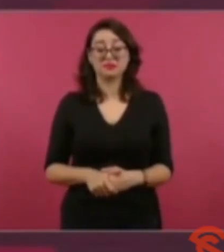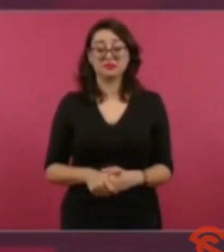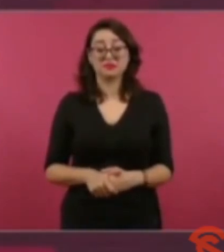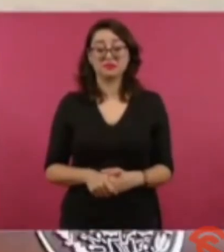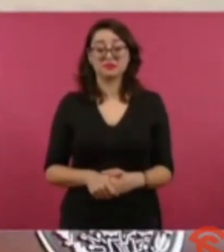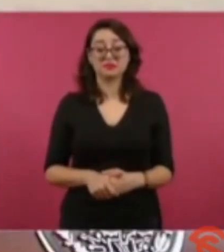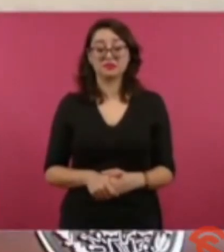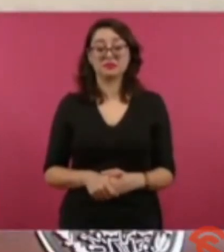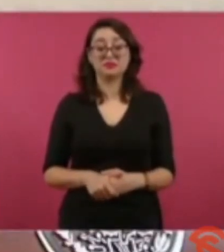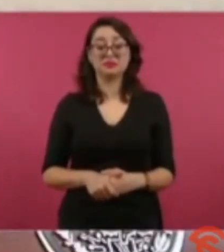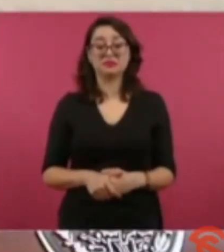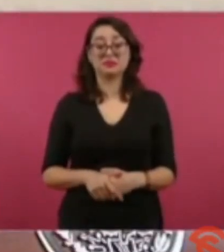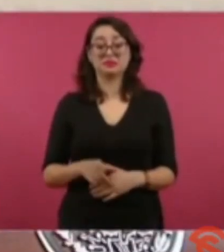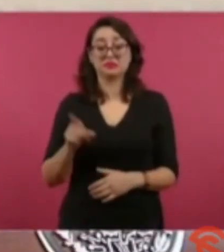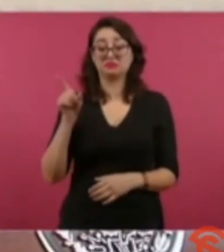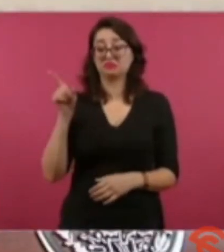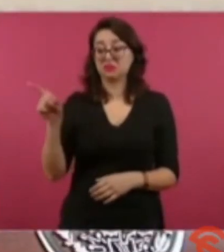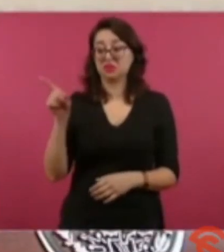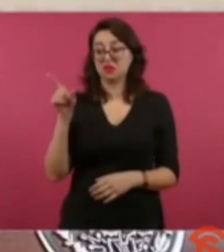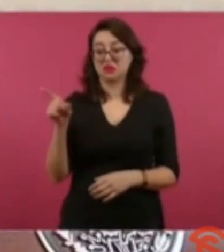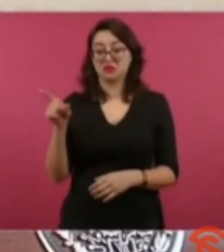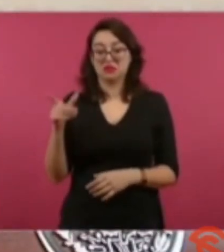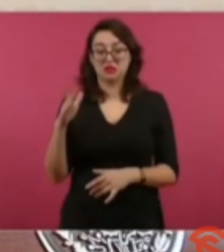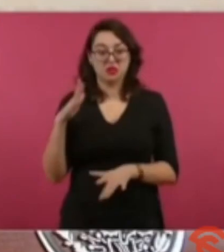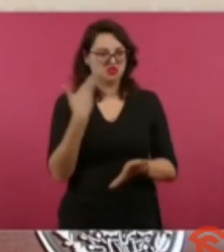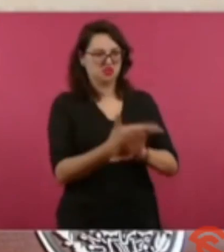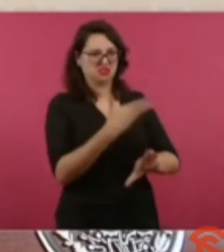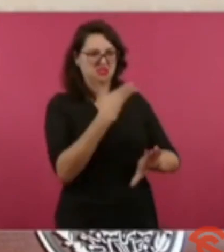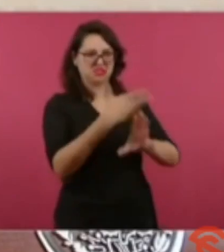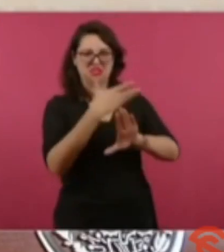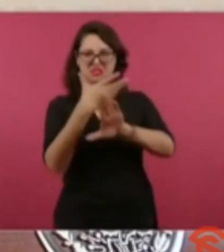Es aplicar la ley a los adversarios.